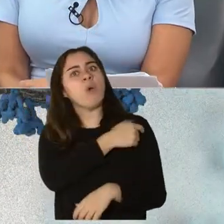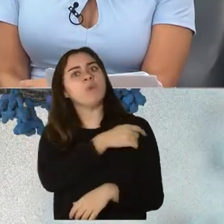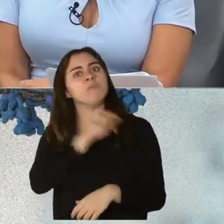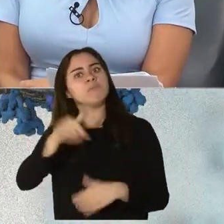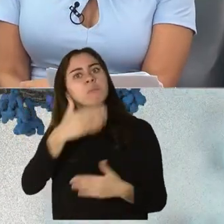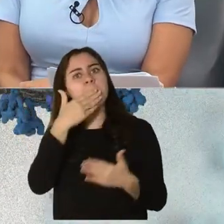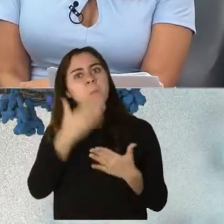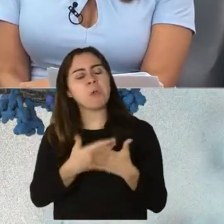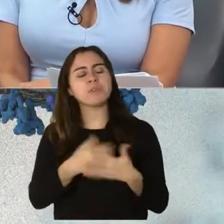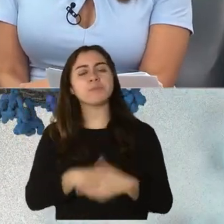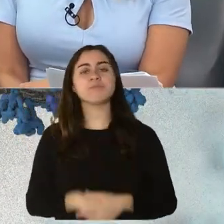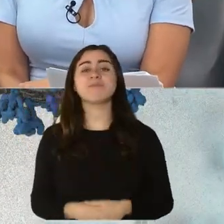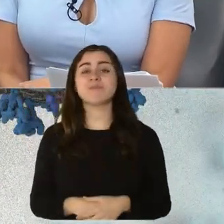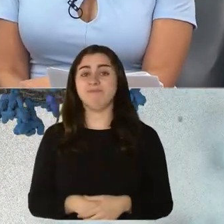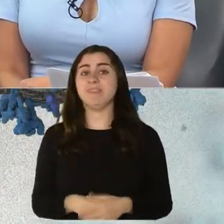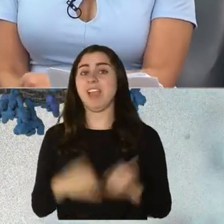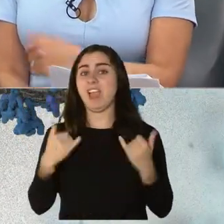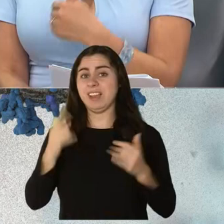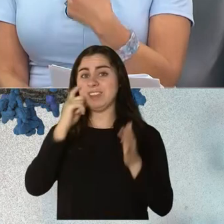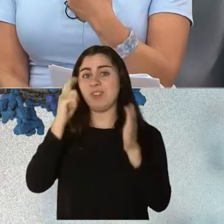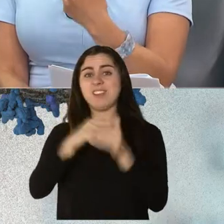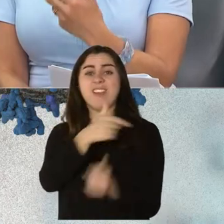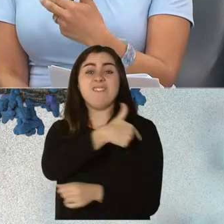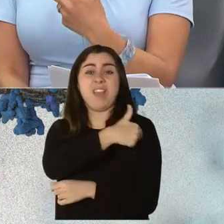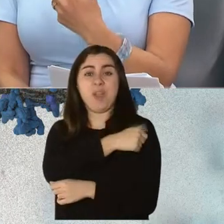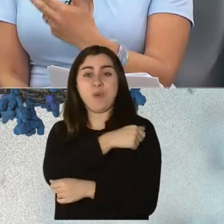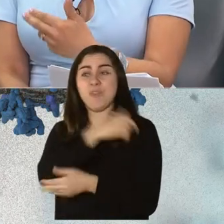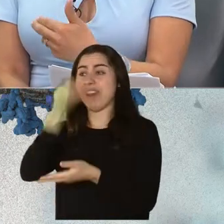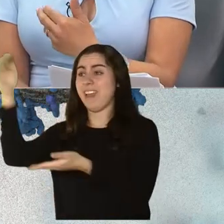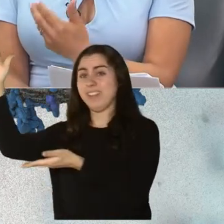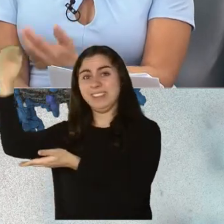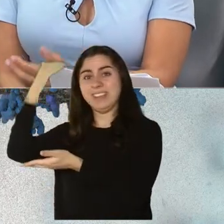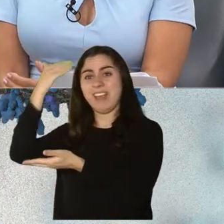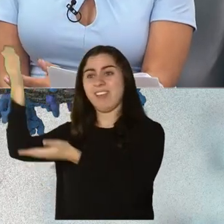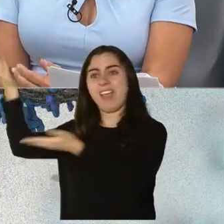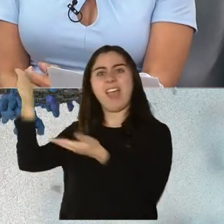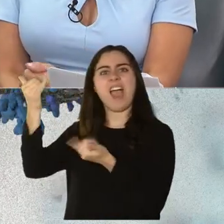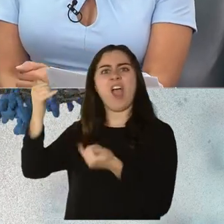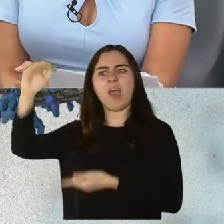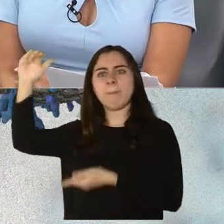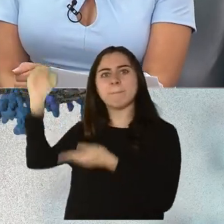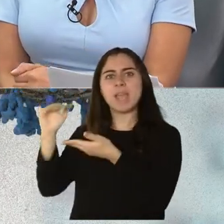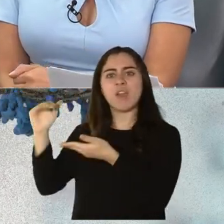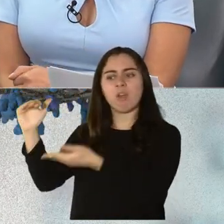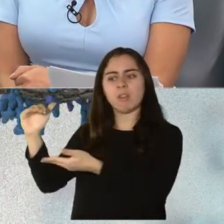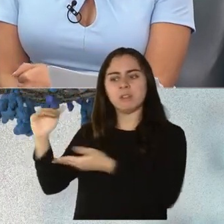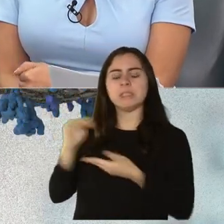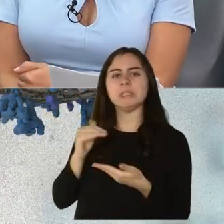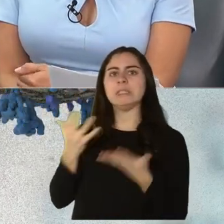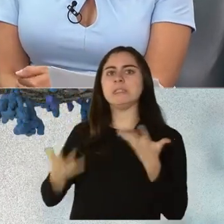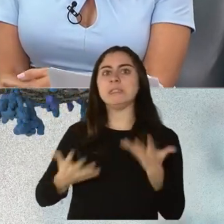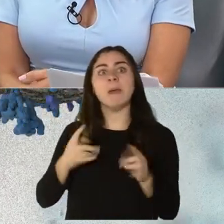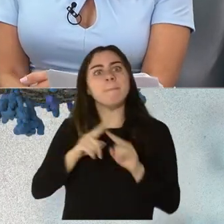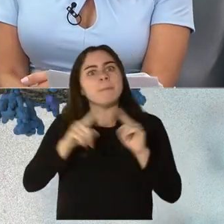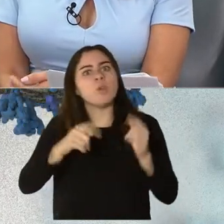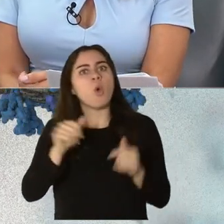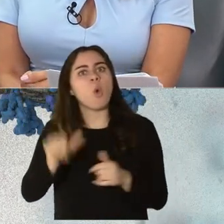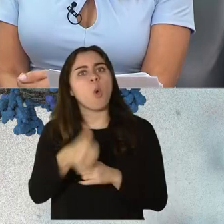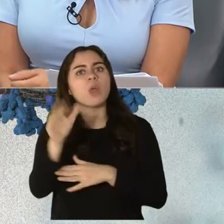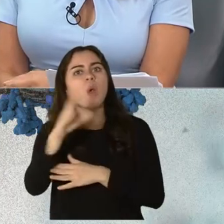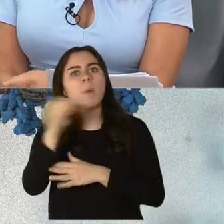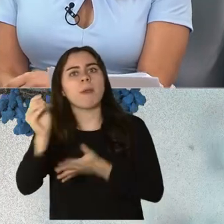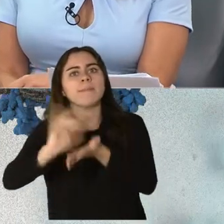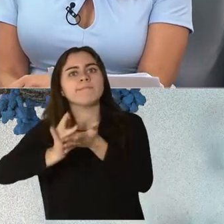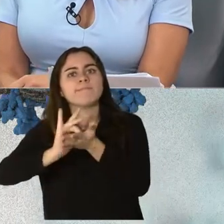vacunas de las esperadas. Al entrar al mercado nuevas vacunas, que podría ser próximamente, ¿cuánto